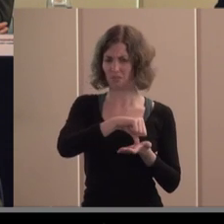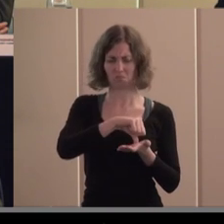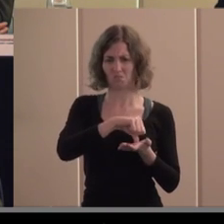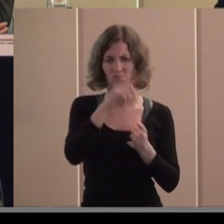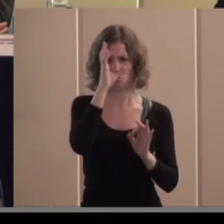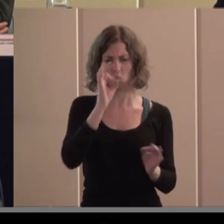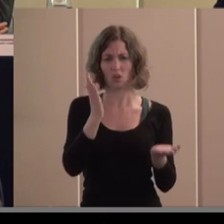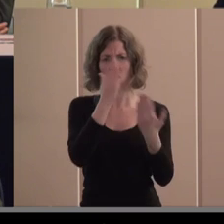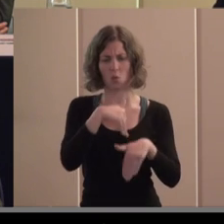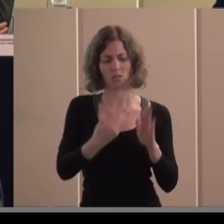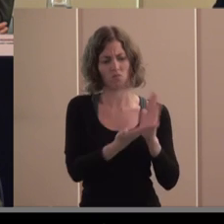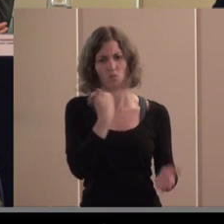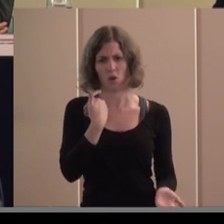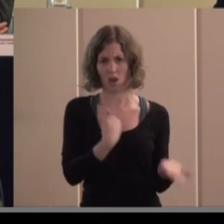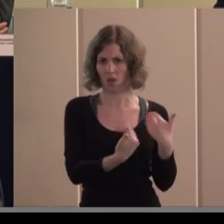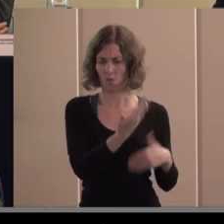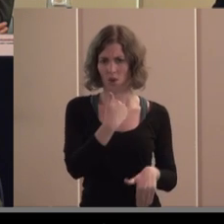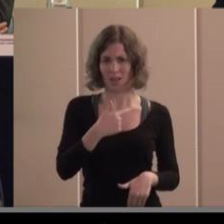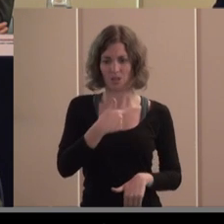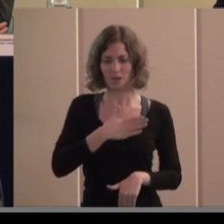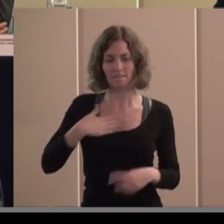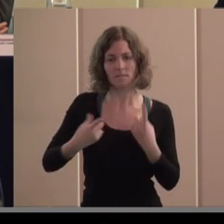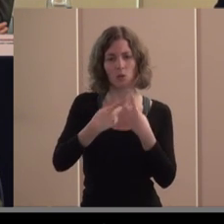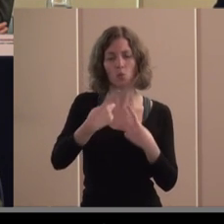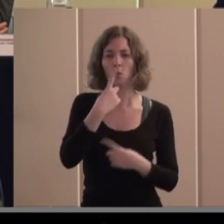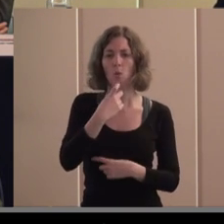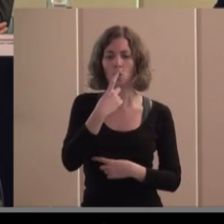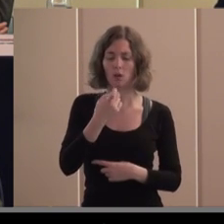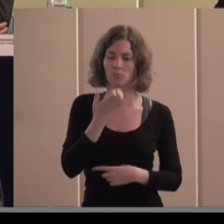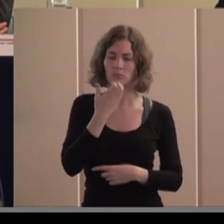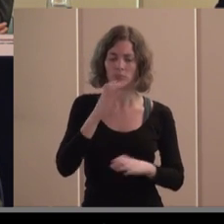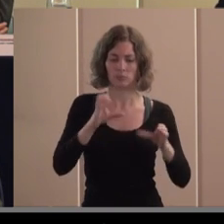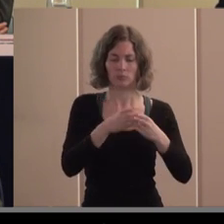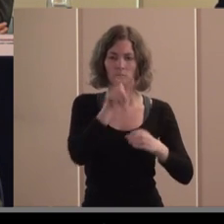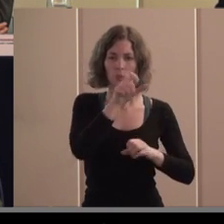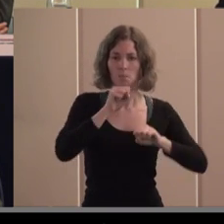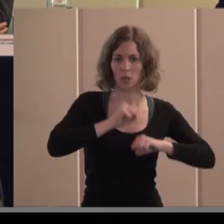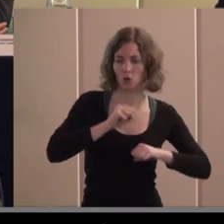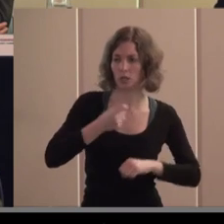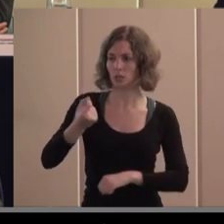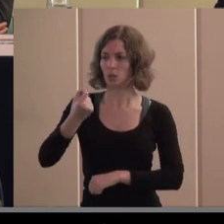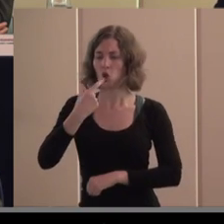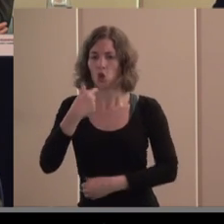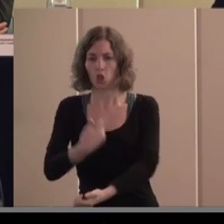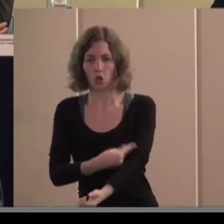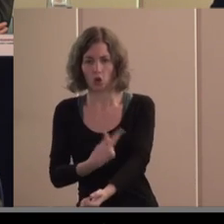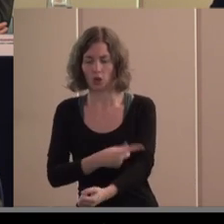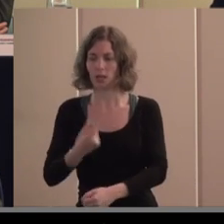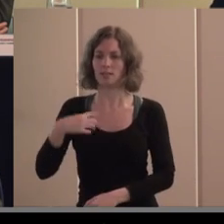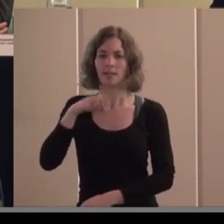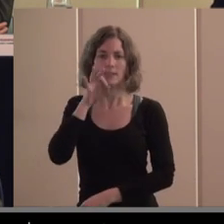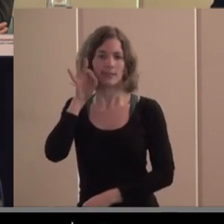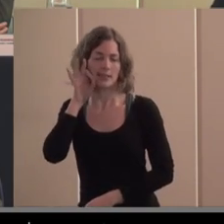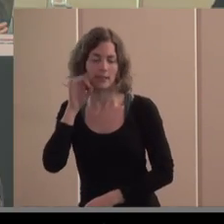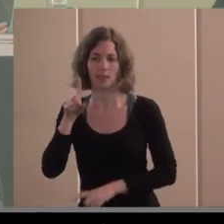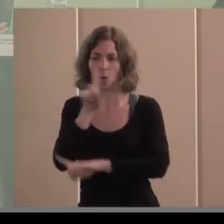y si por ejemplo dedicarse a los mayores a la atención a las drogas al SIDA y a otros problemas a la unidad